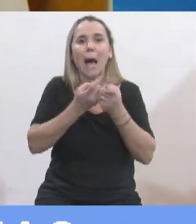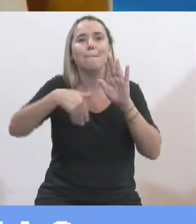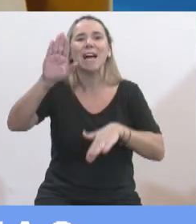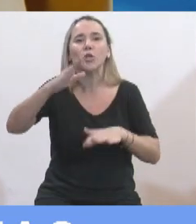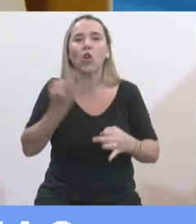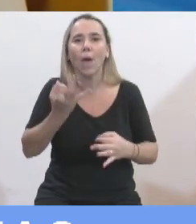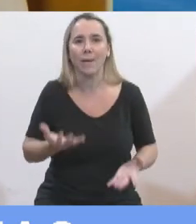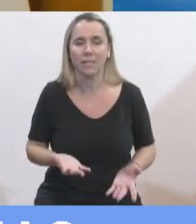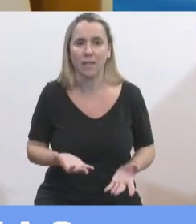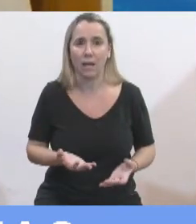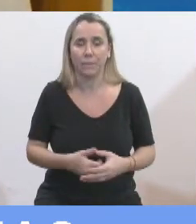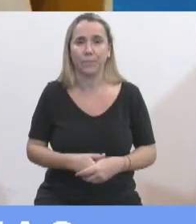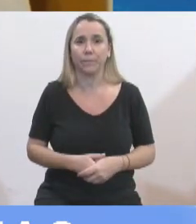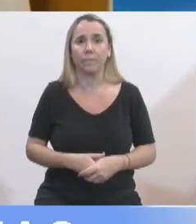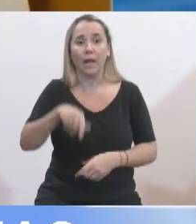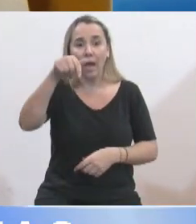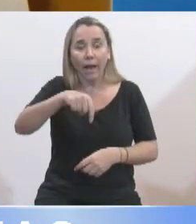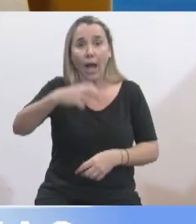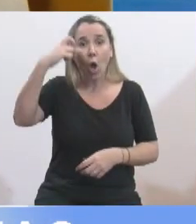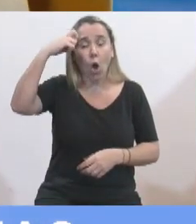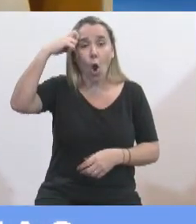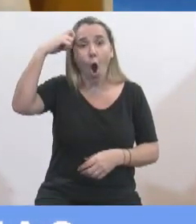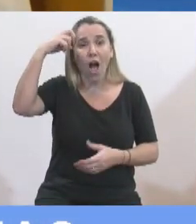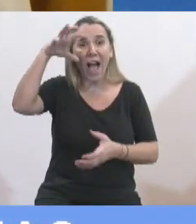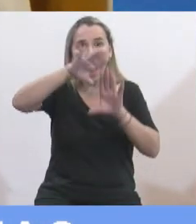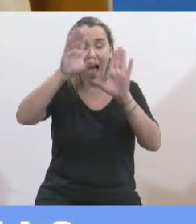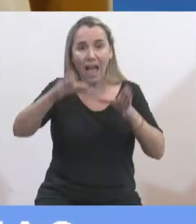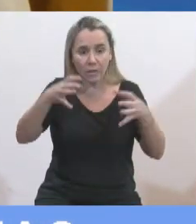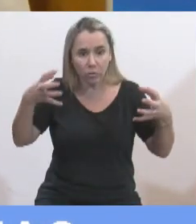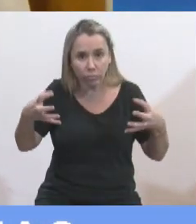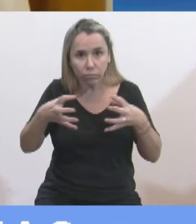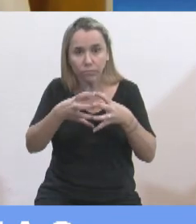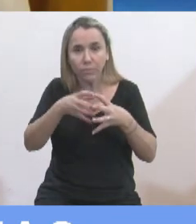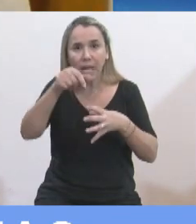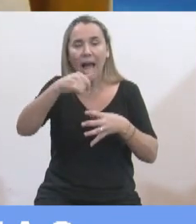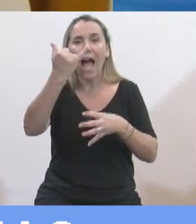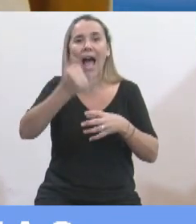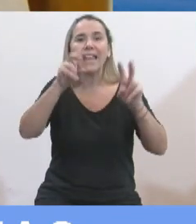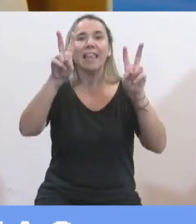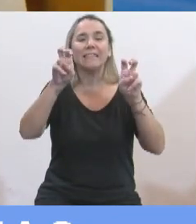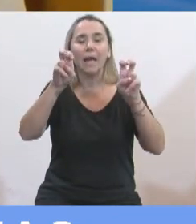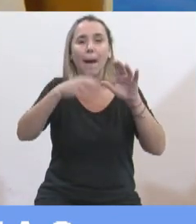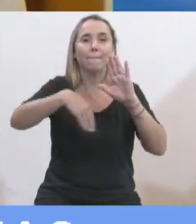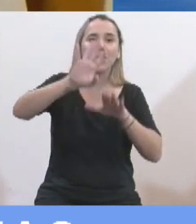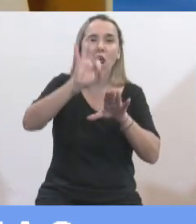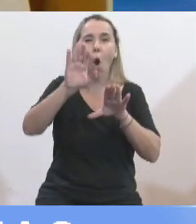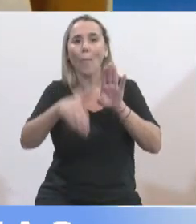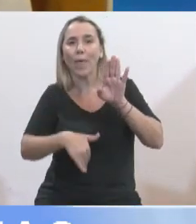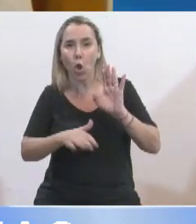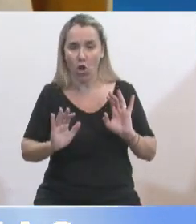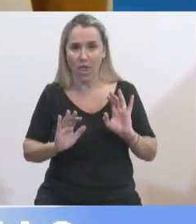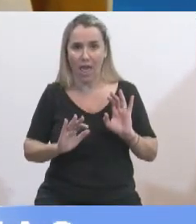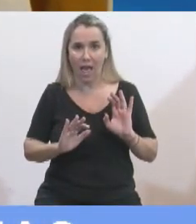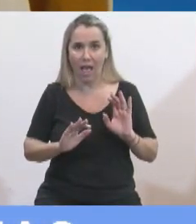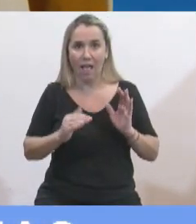A partir del funcionamiento del Congreso, entran los temas que son mayoría-minoría y se hace